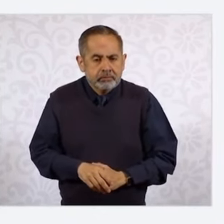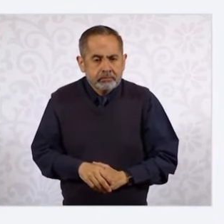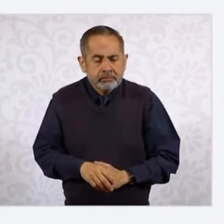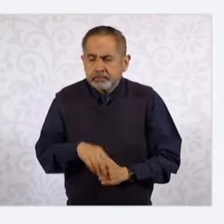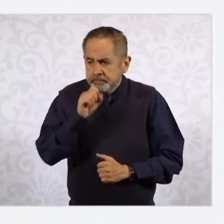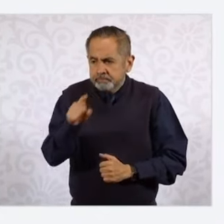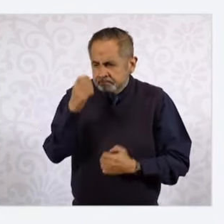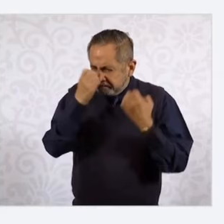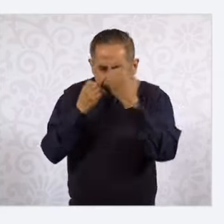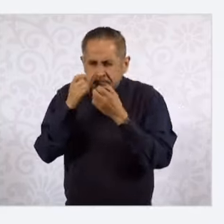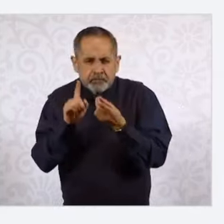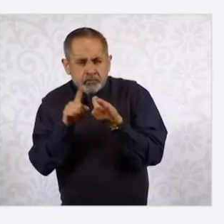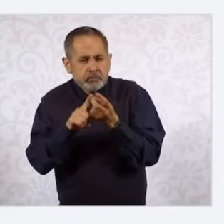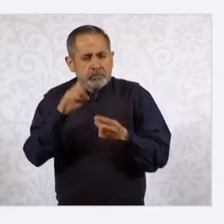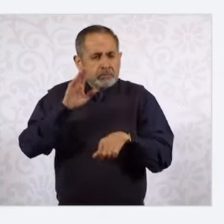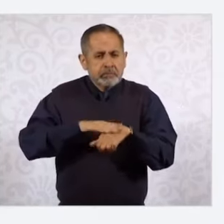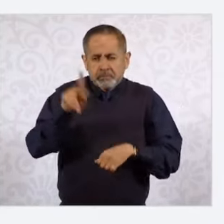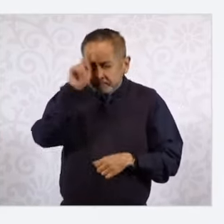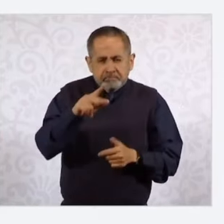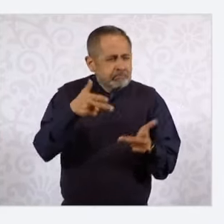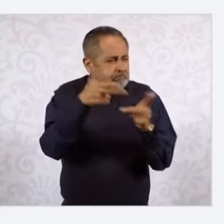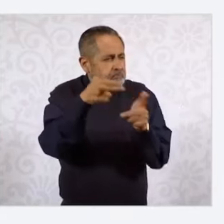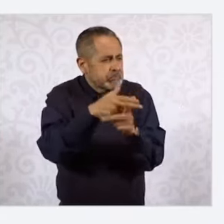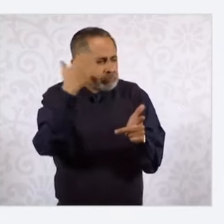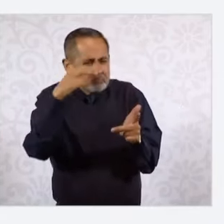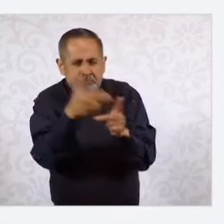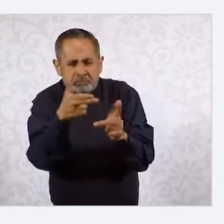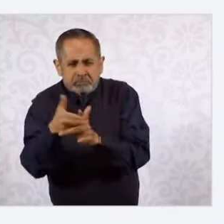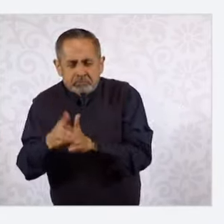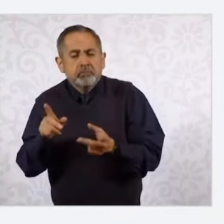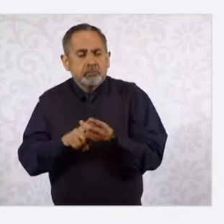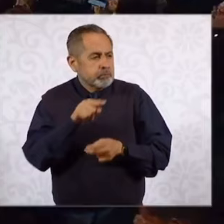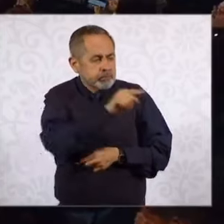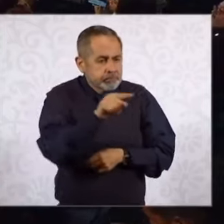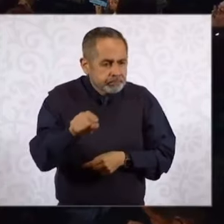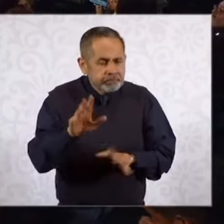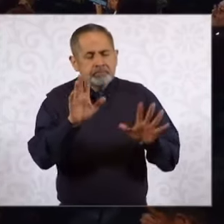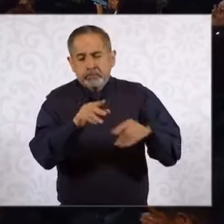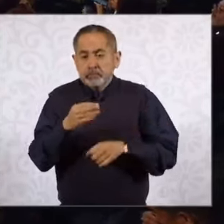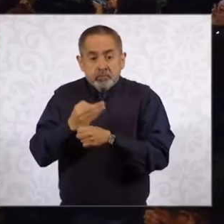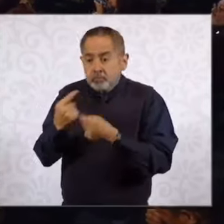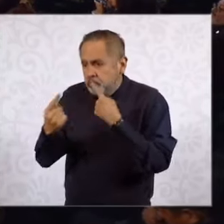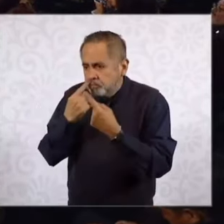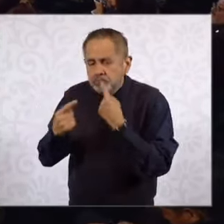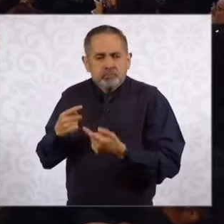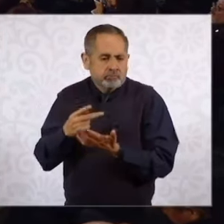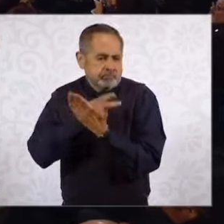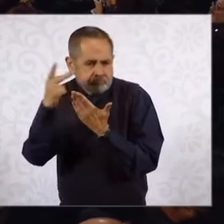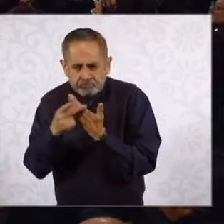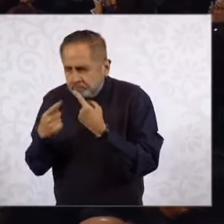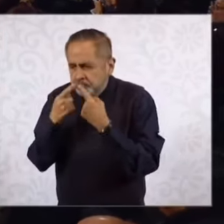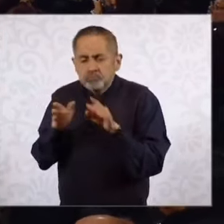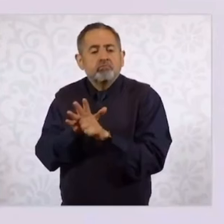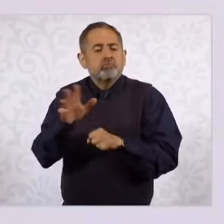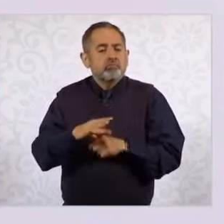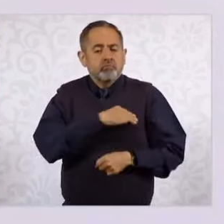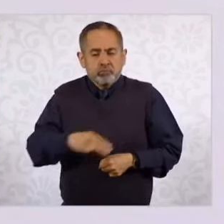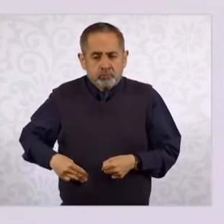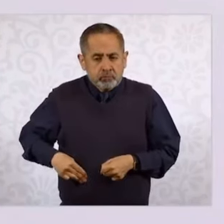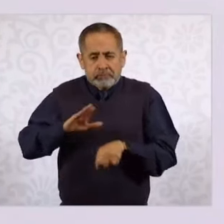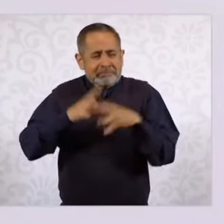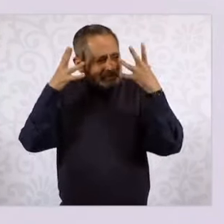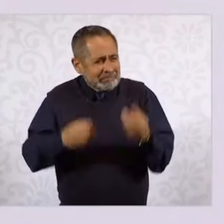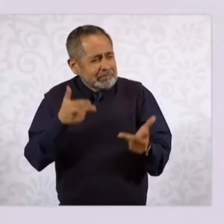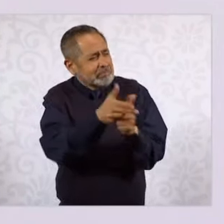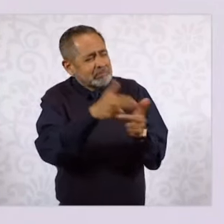dónde están los homicidios y un programa que estamos desarrollando para los municipios que en este momento tienen mayor número de homicidios.